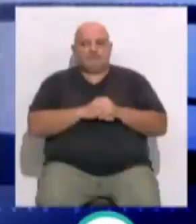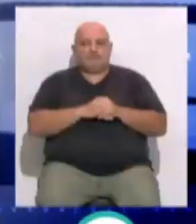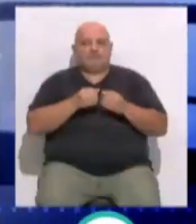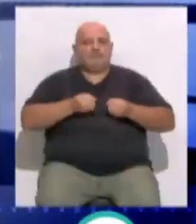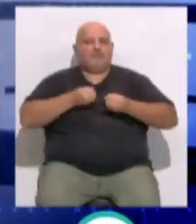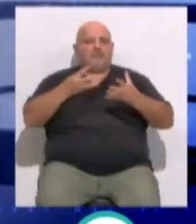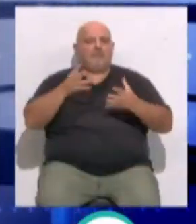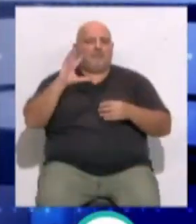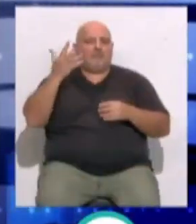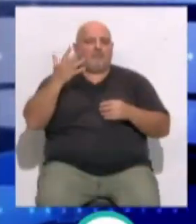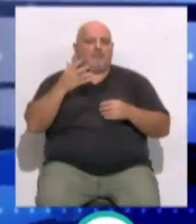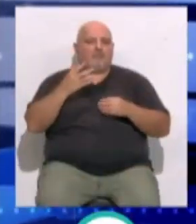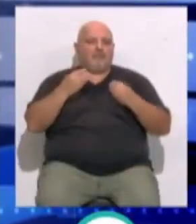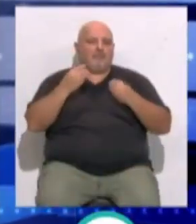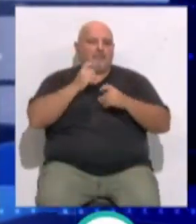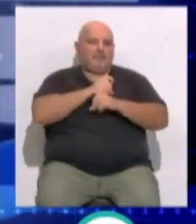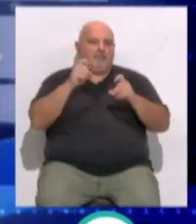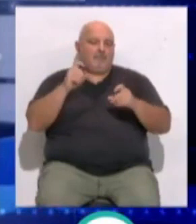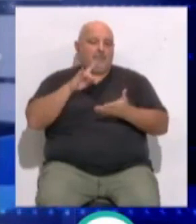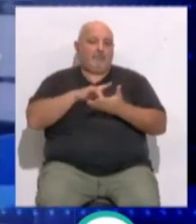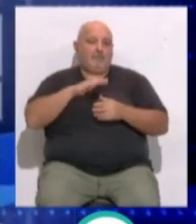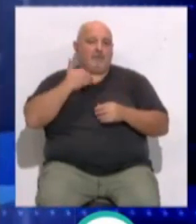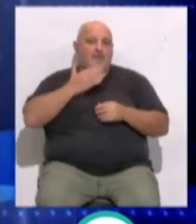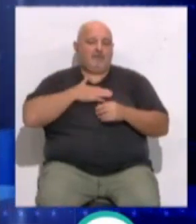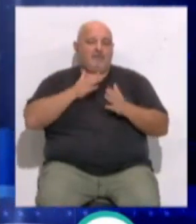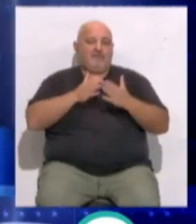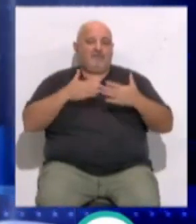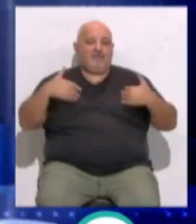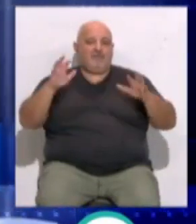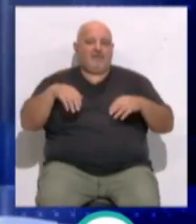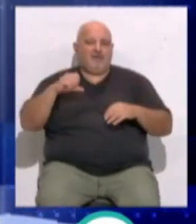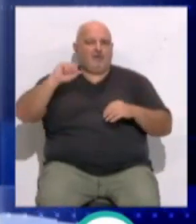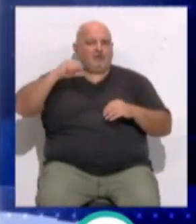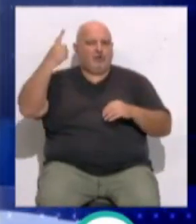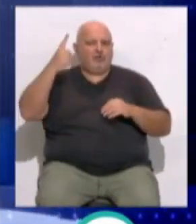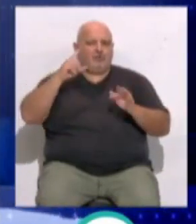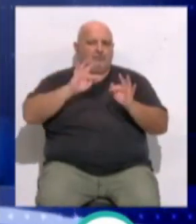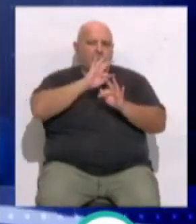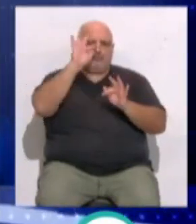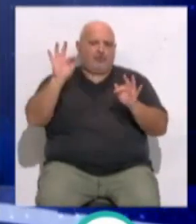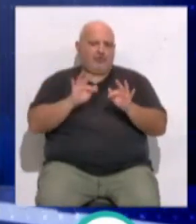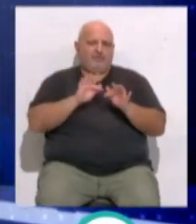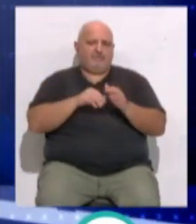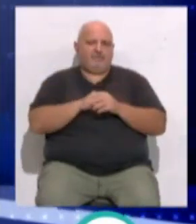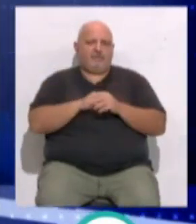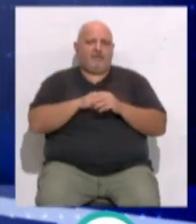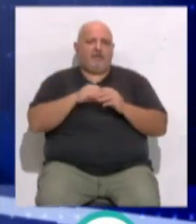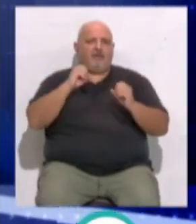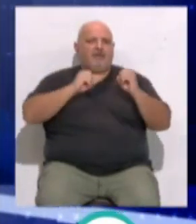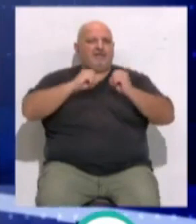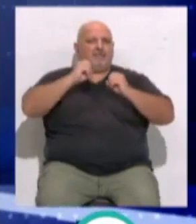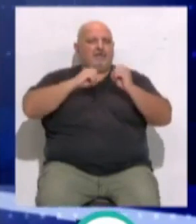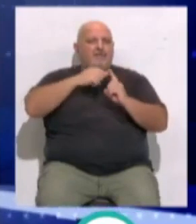La Agencia Estatal de Meteorología anuncia un tiempo para mañana la bahía de Cádiz soleado durante toda la jornada. Los valores